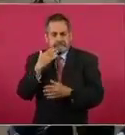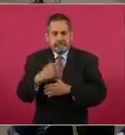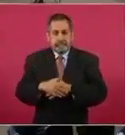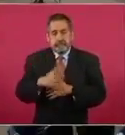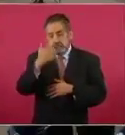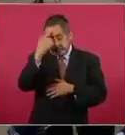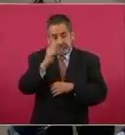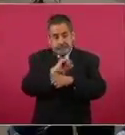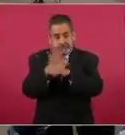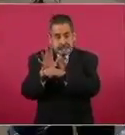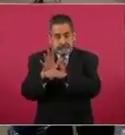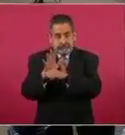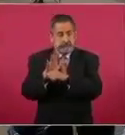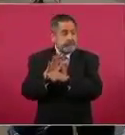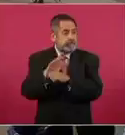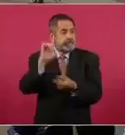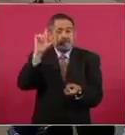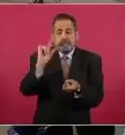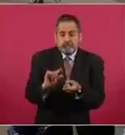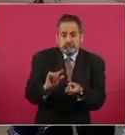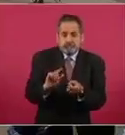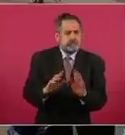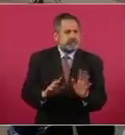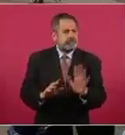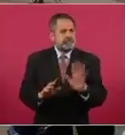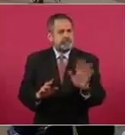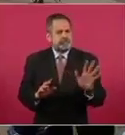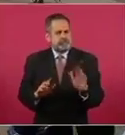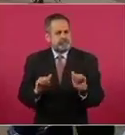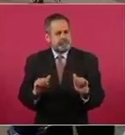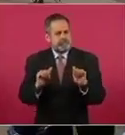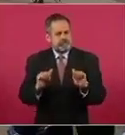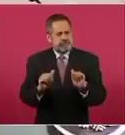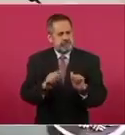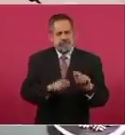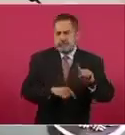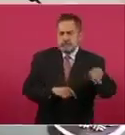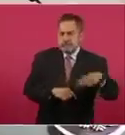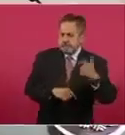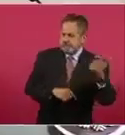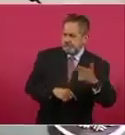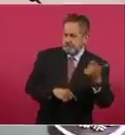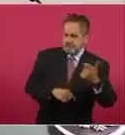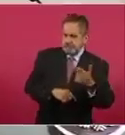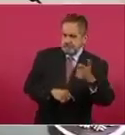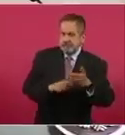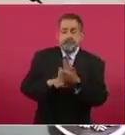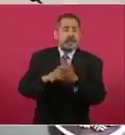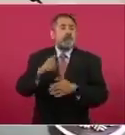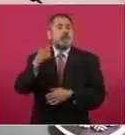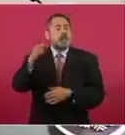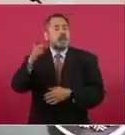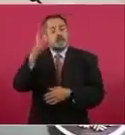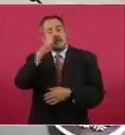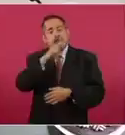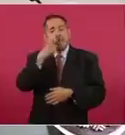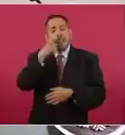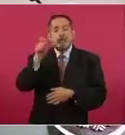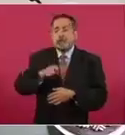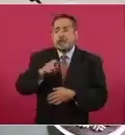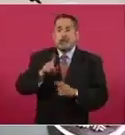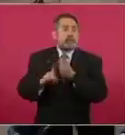bajó, nunca bajó a pesar de la pandemia y a pesar de la crisis de la guerra de Ucrania con Rusia. La siguiente, por favor.